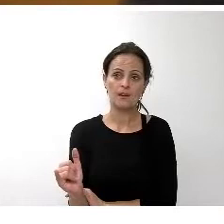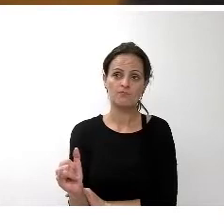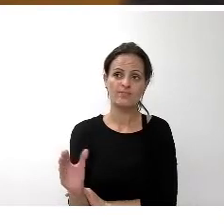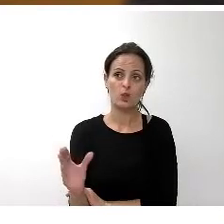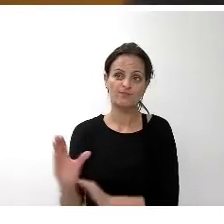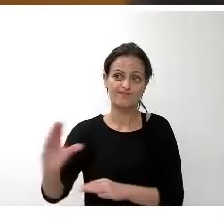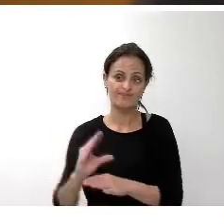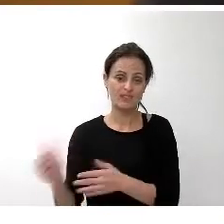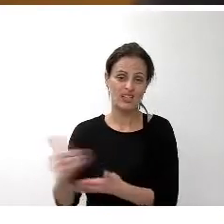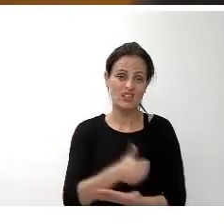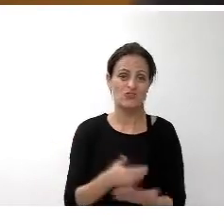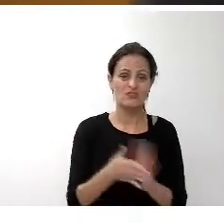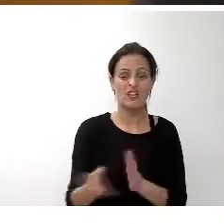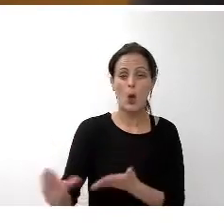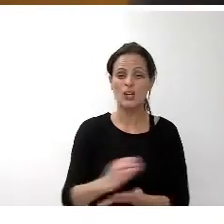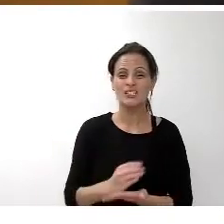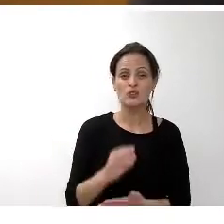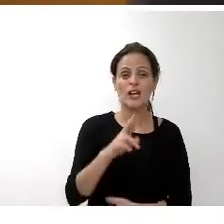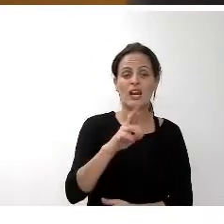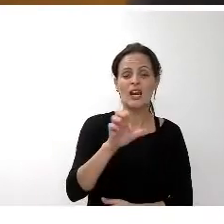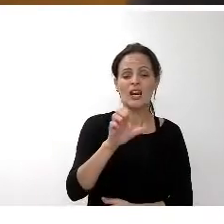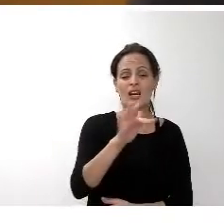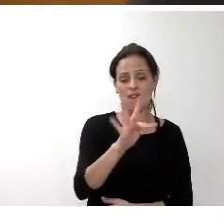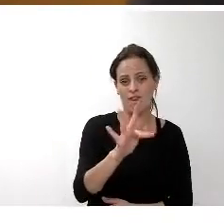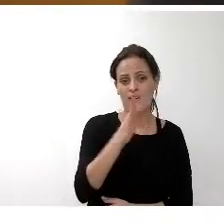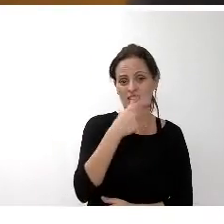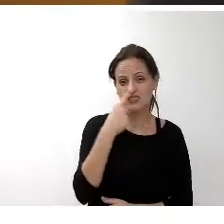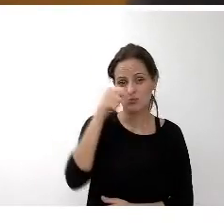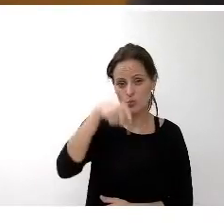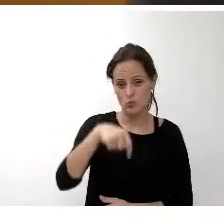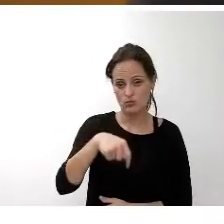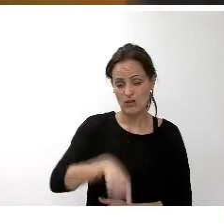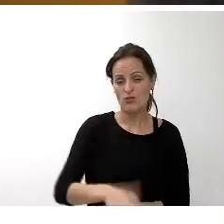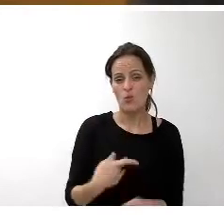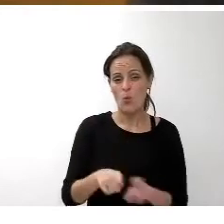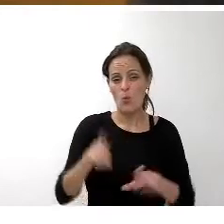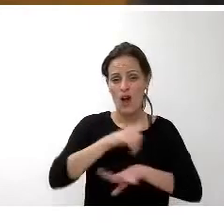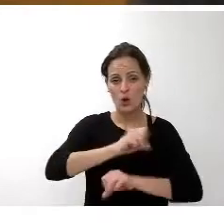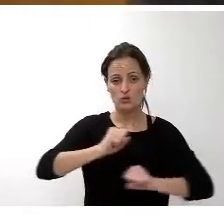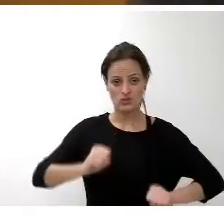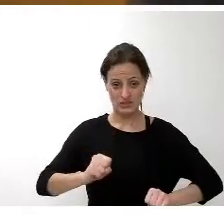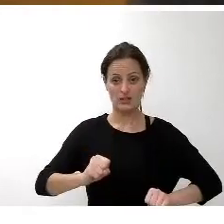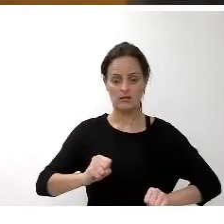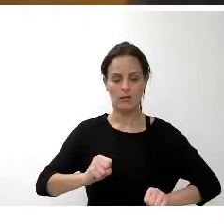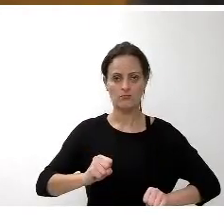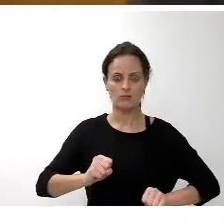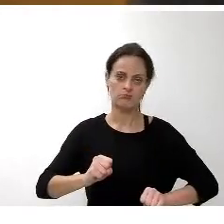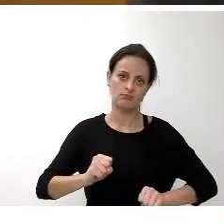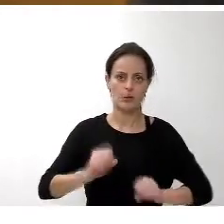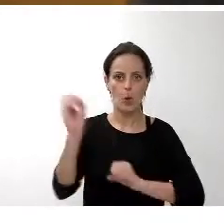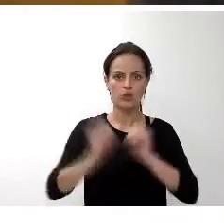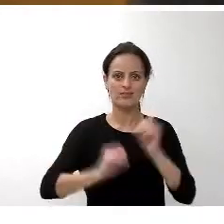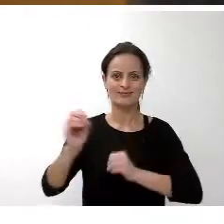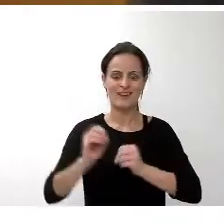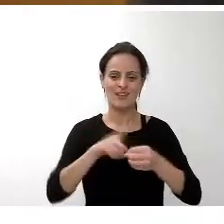REF. Este es un año, el 2016, donde se consolida el incremento del porcentaje de participación de las